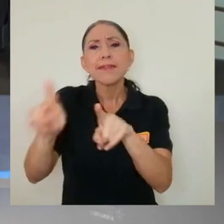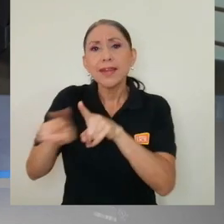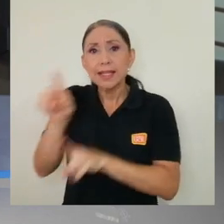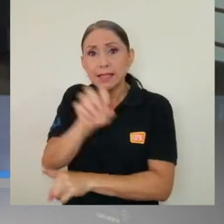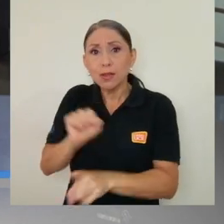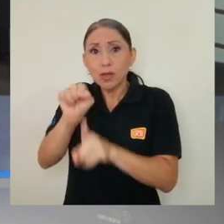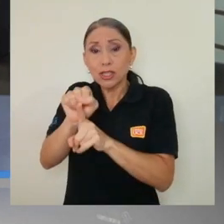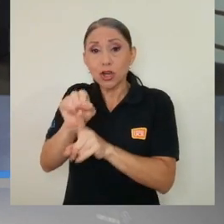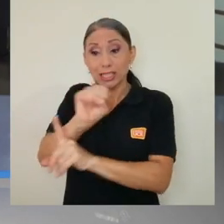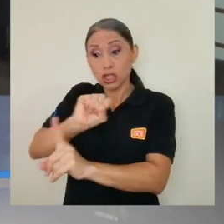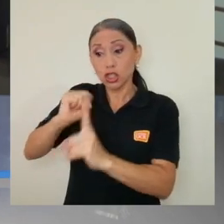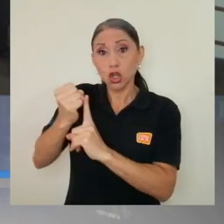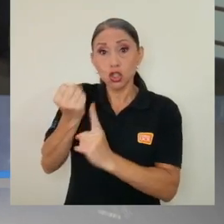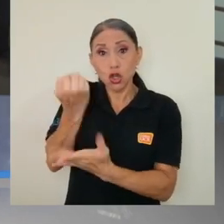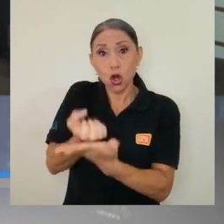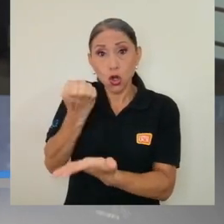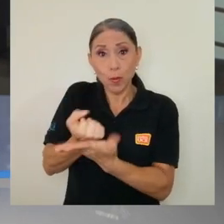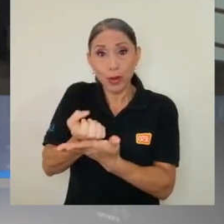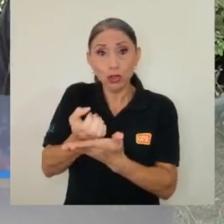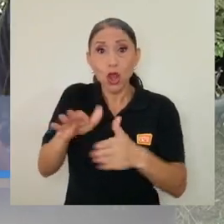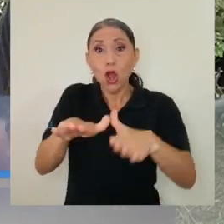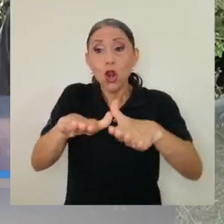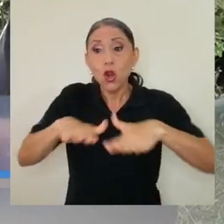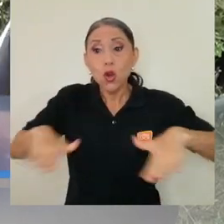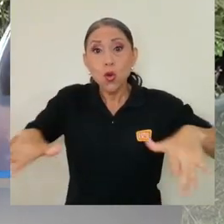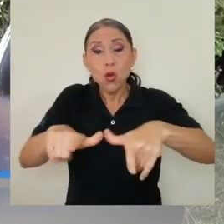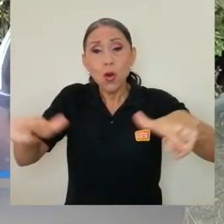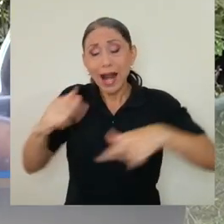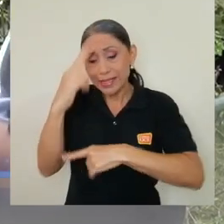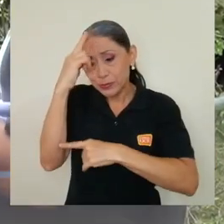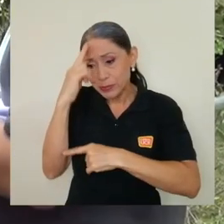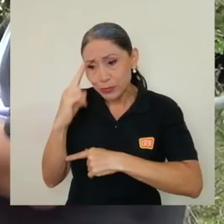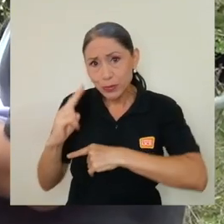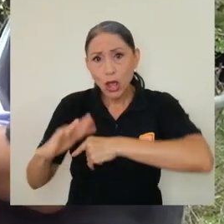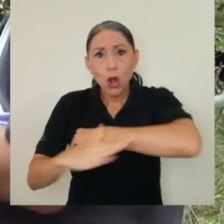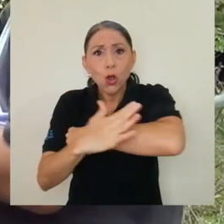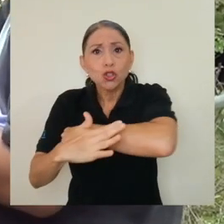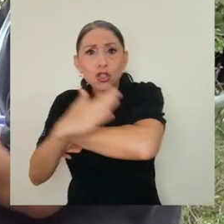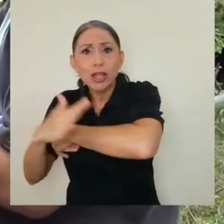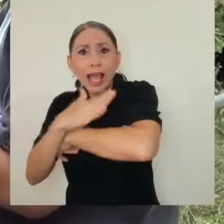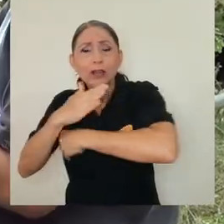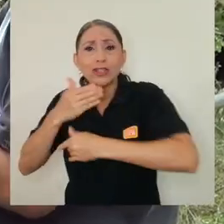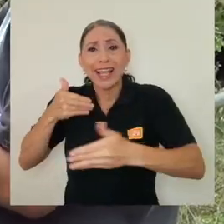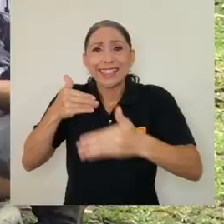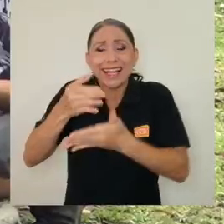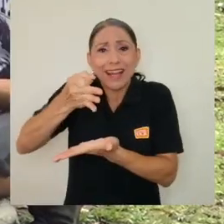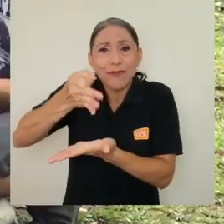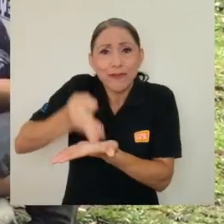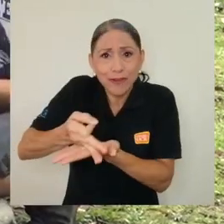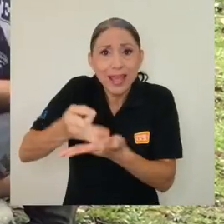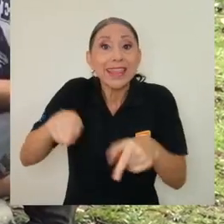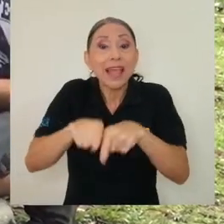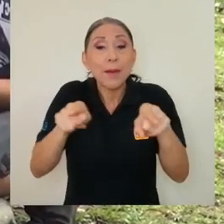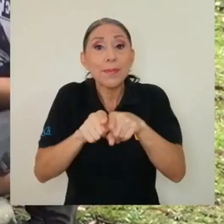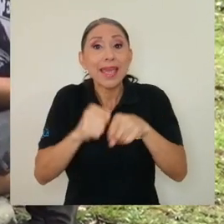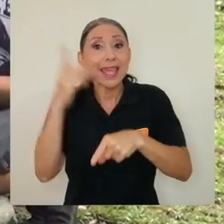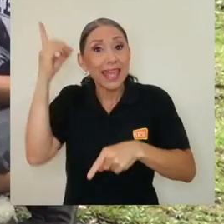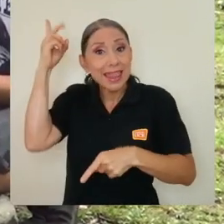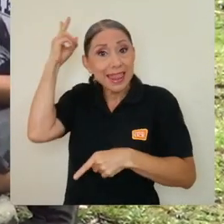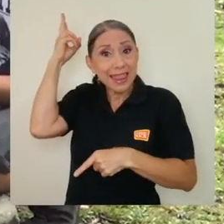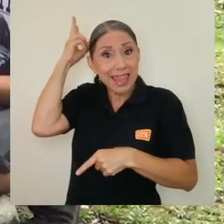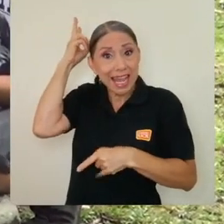socioeconómicas que enfrentan los territorios campesinos, costeros, transfronterizos e indígenas del país en el contexto de la pandemia.